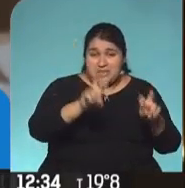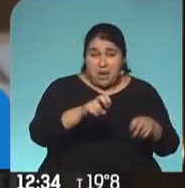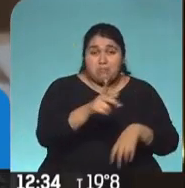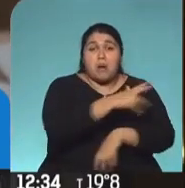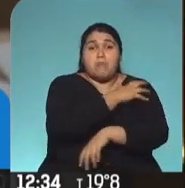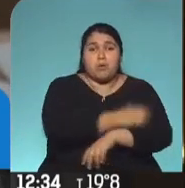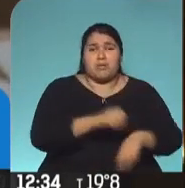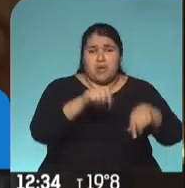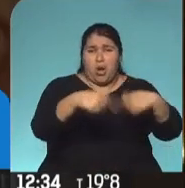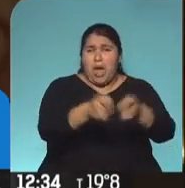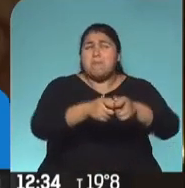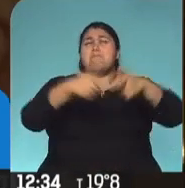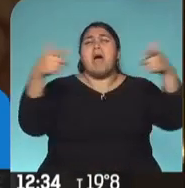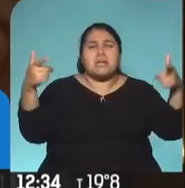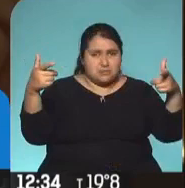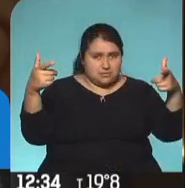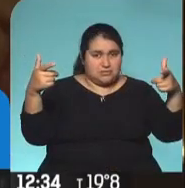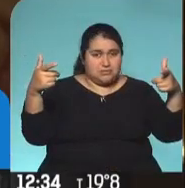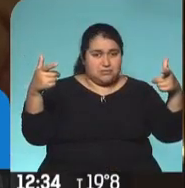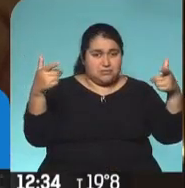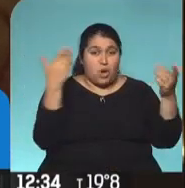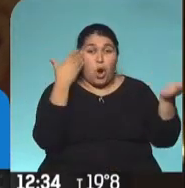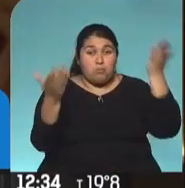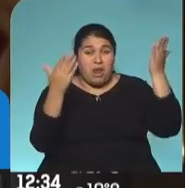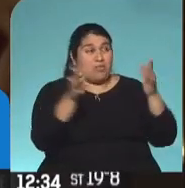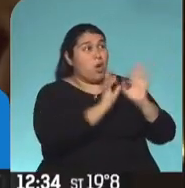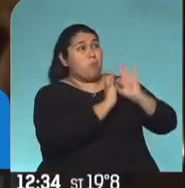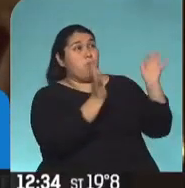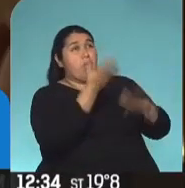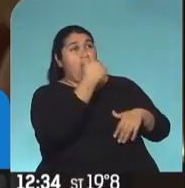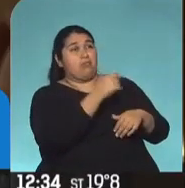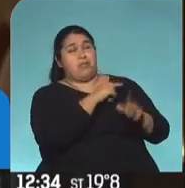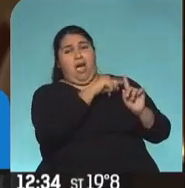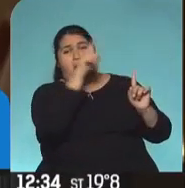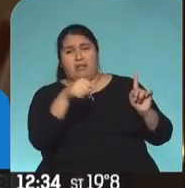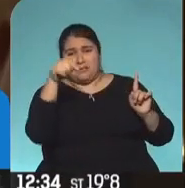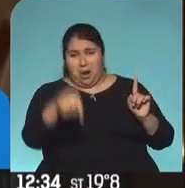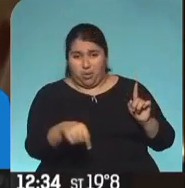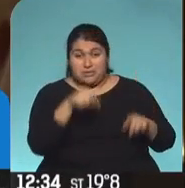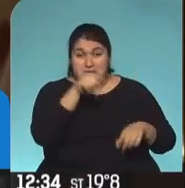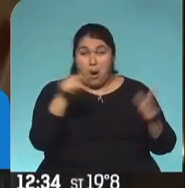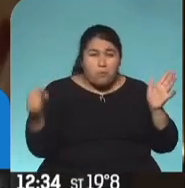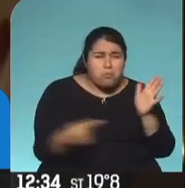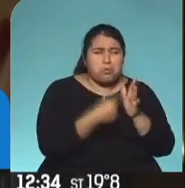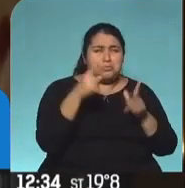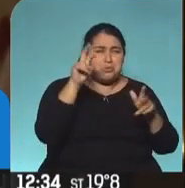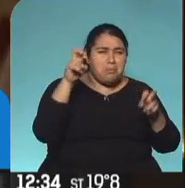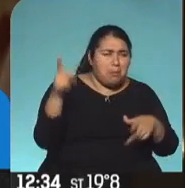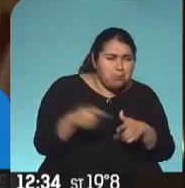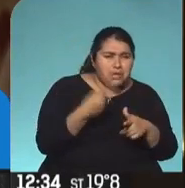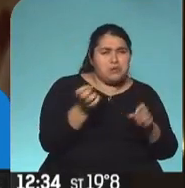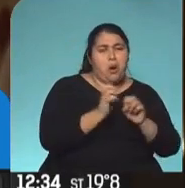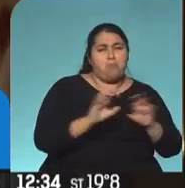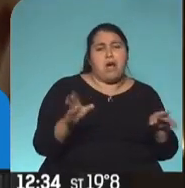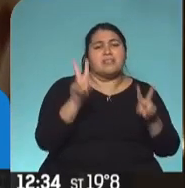que al inicio de la democracia. ¿A qué lo atribuyo? Es una prioridad política, clarísima prioridad política de poder y de distribución